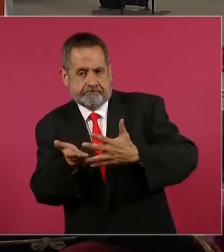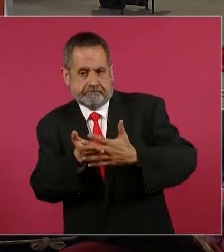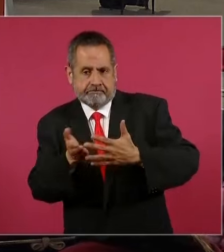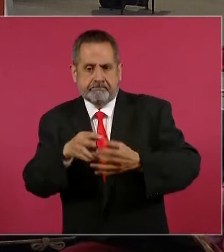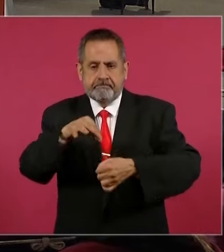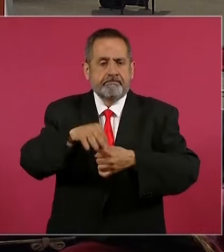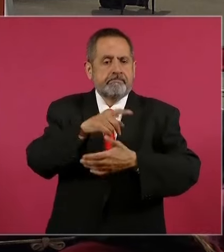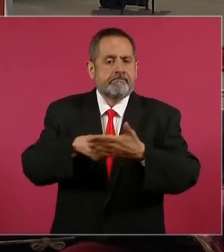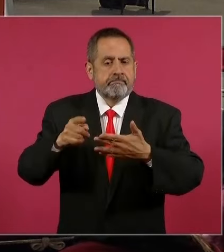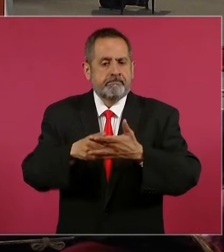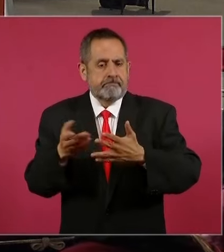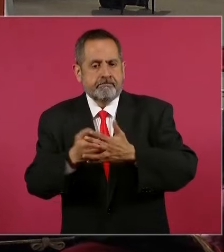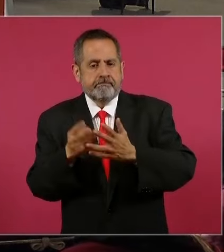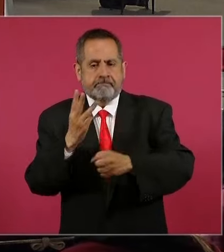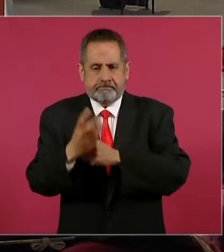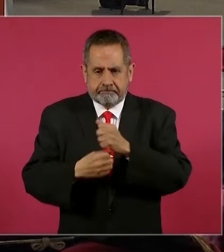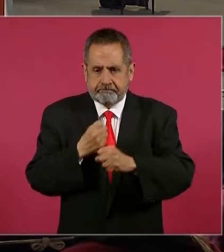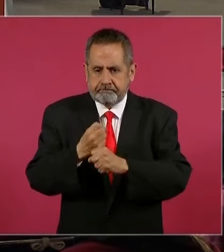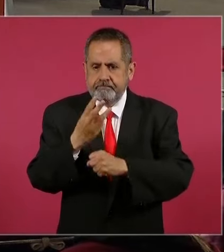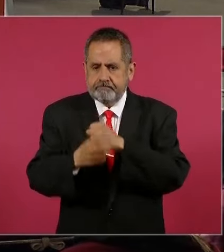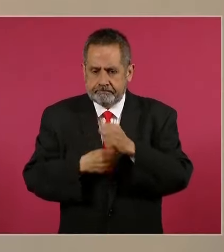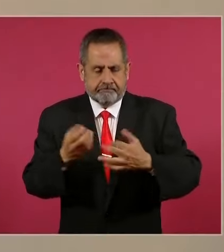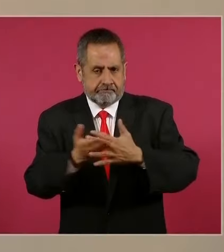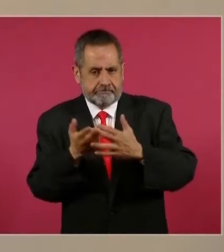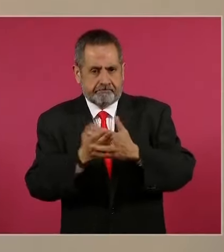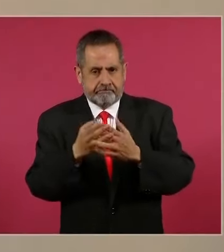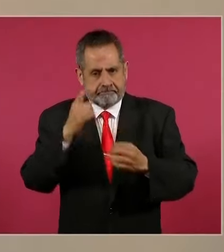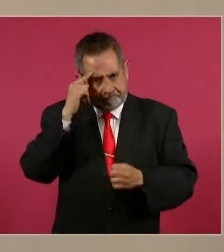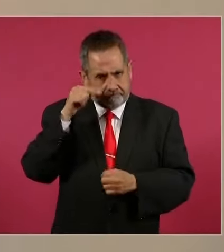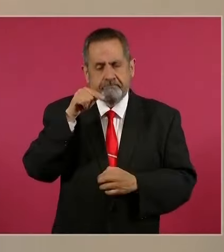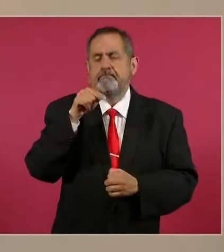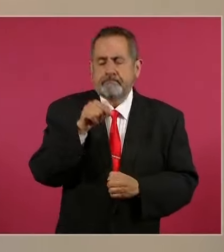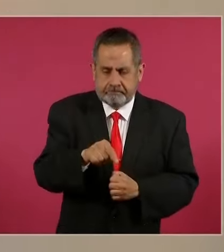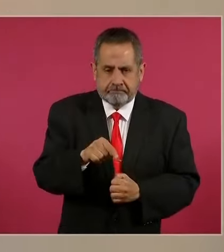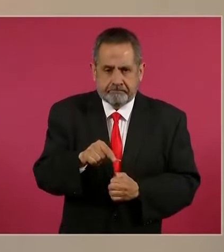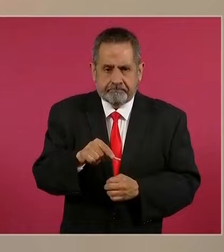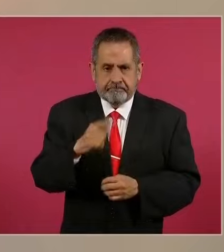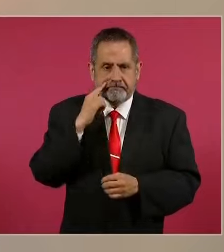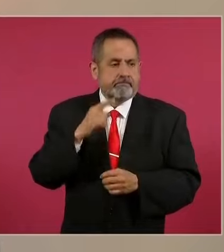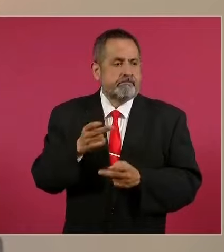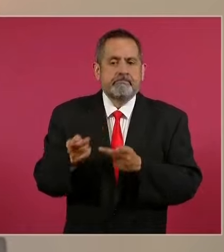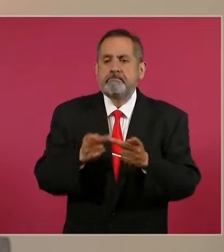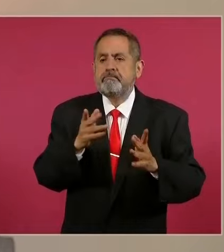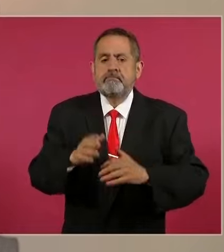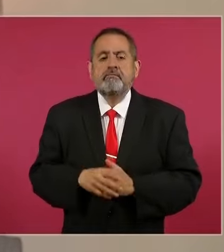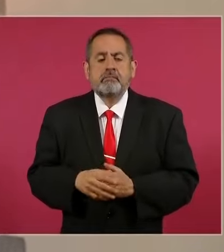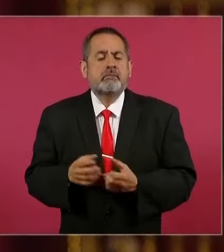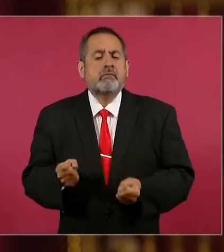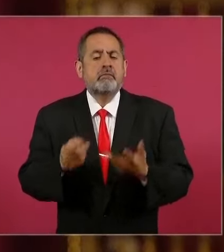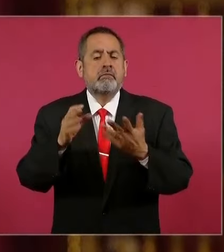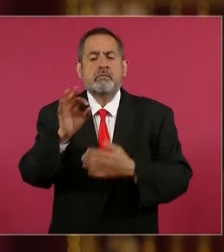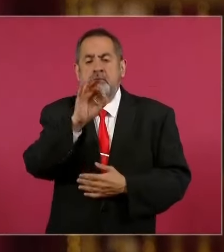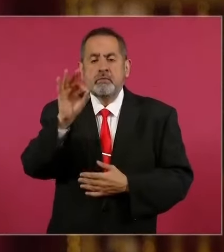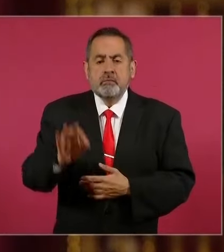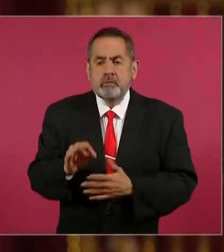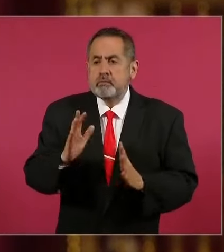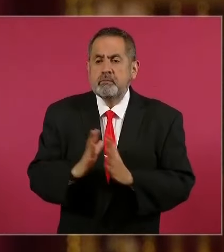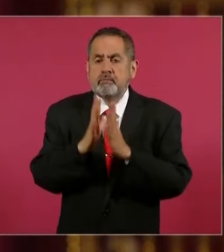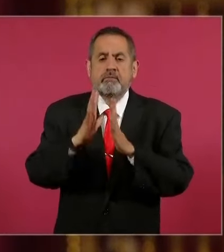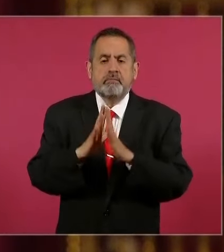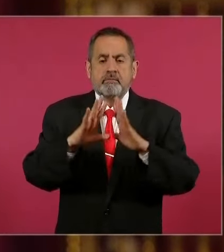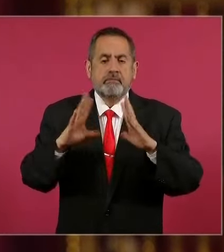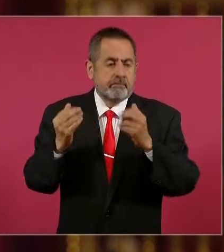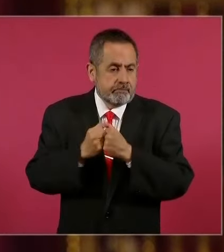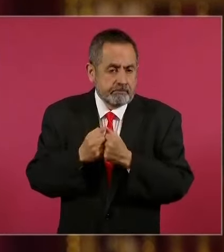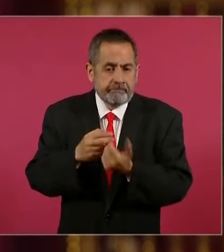intermedias como las elecciones a presidencia, se baja el umbral necesario para que estas consultas